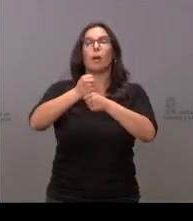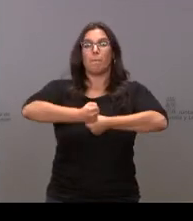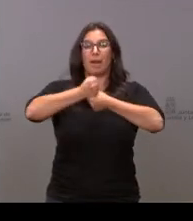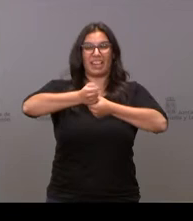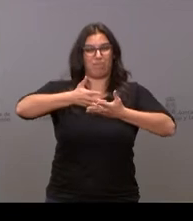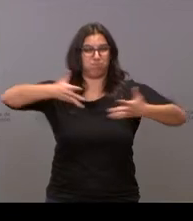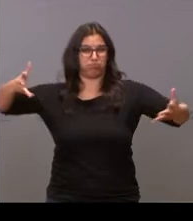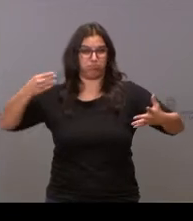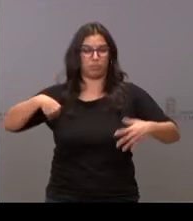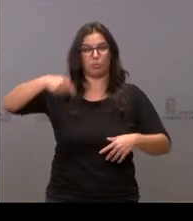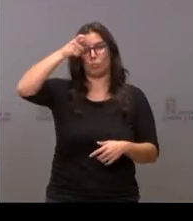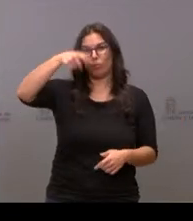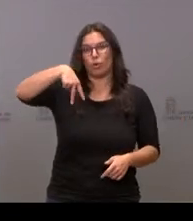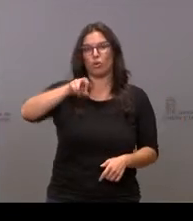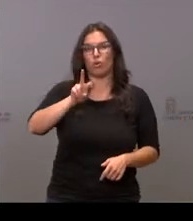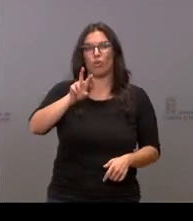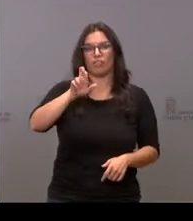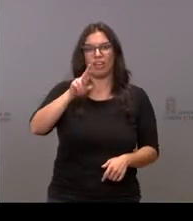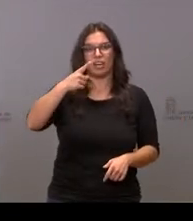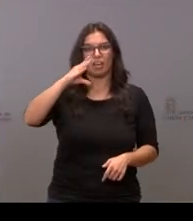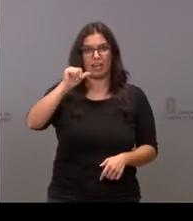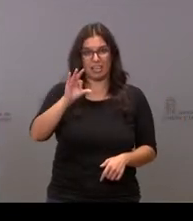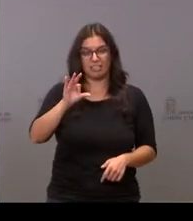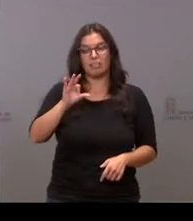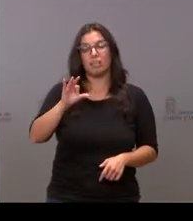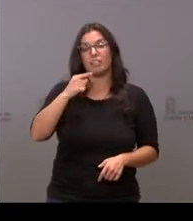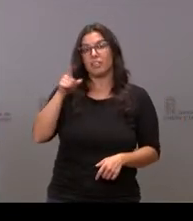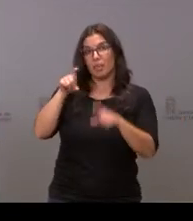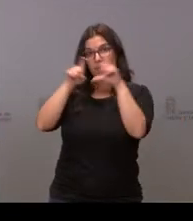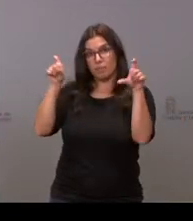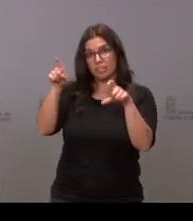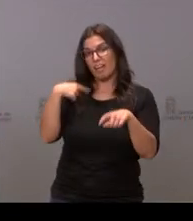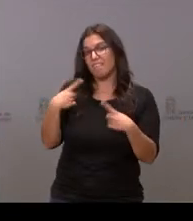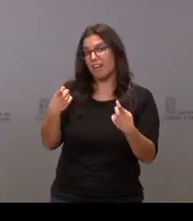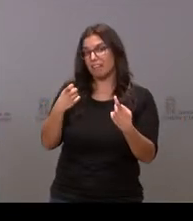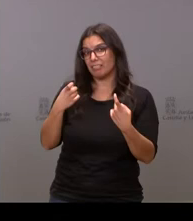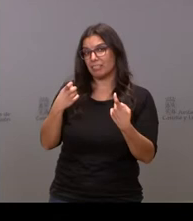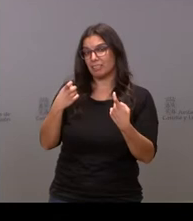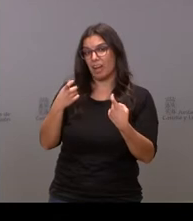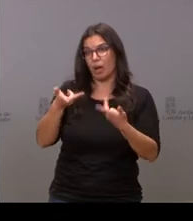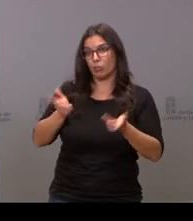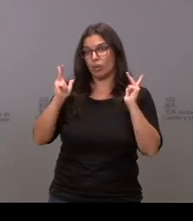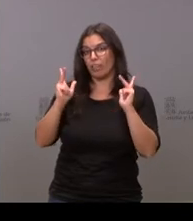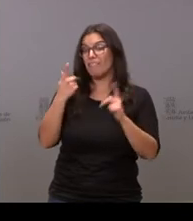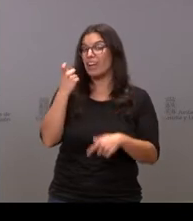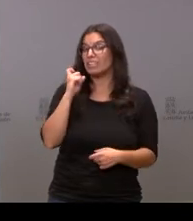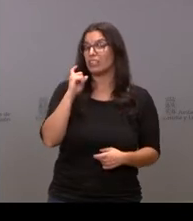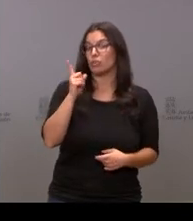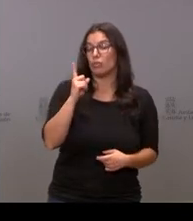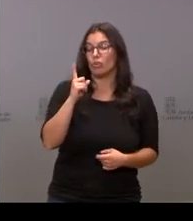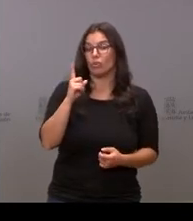de Noviercas no sé si como ha estado diciendo la empresa lo único que falta para esa autorización ambiental integrada